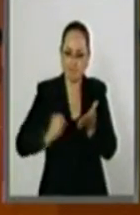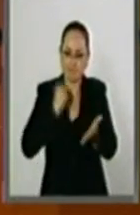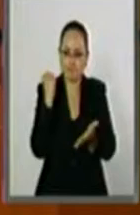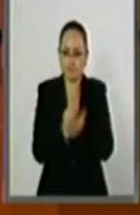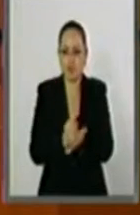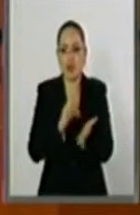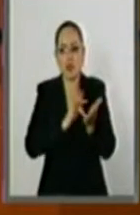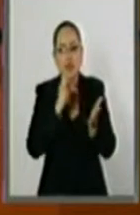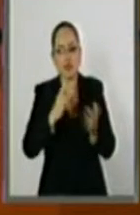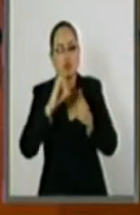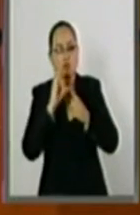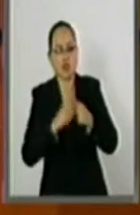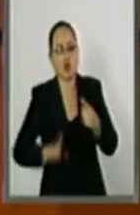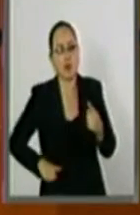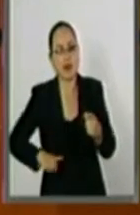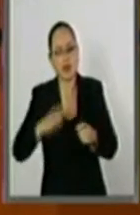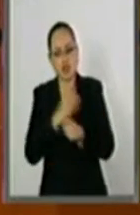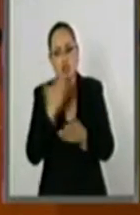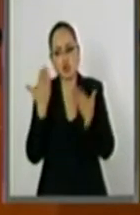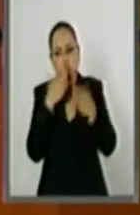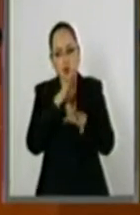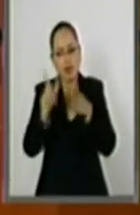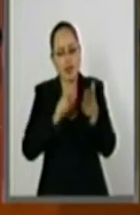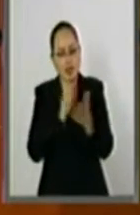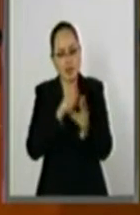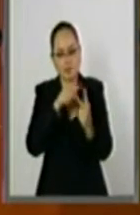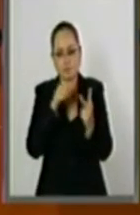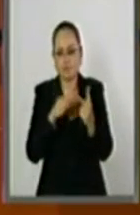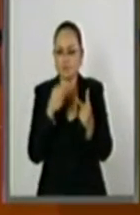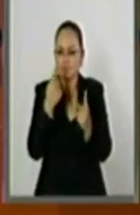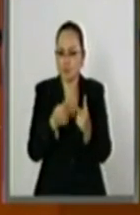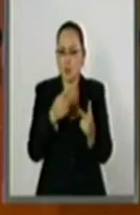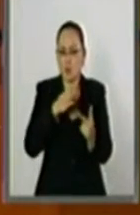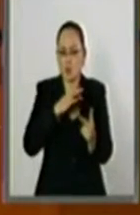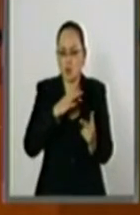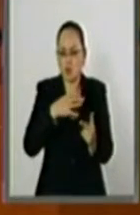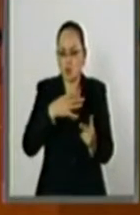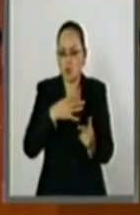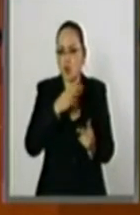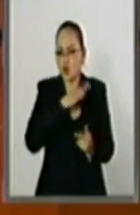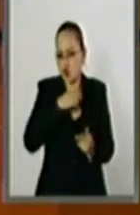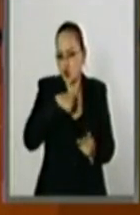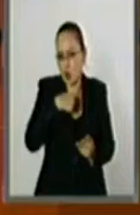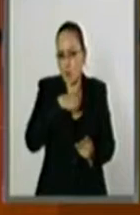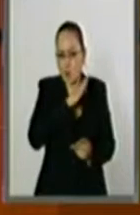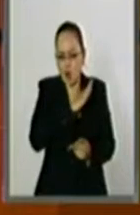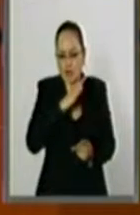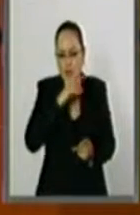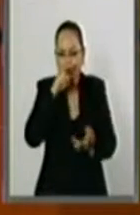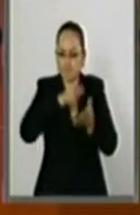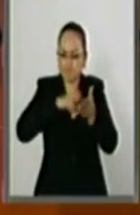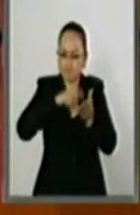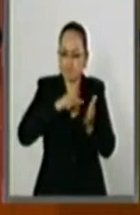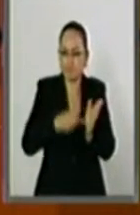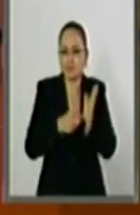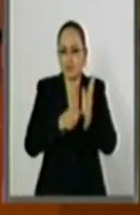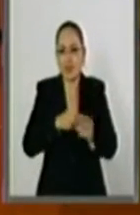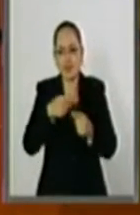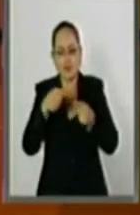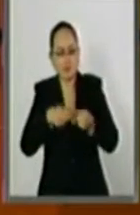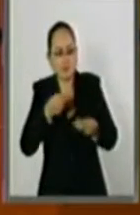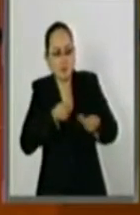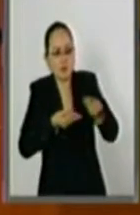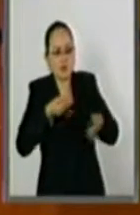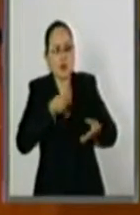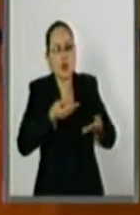agradezco a las comisiones de gobernación y estudios legislativos, primera, que me hayan permitido hacer estas observaciones y hacer las aportaciones,